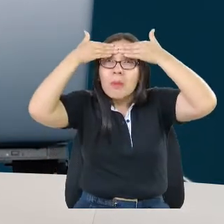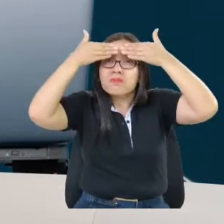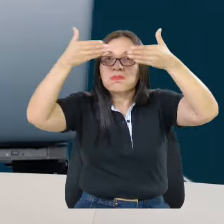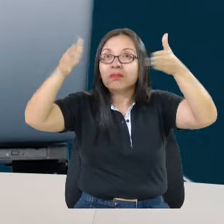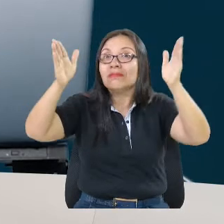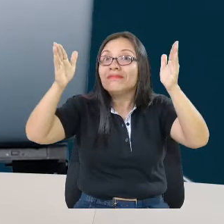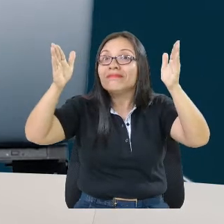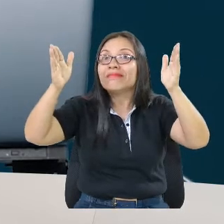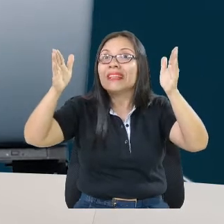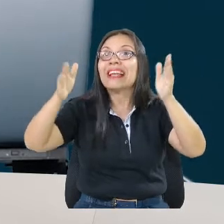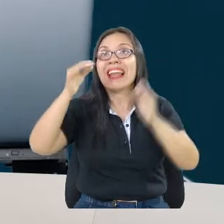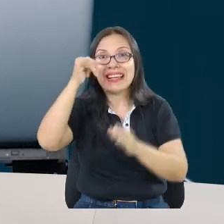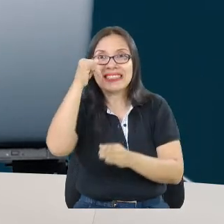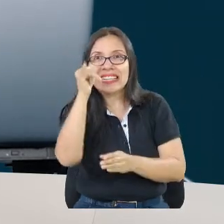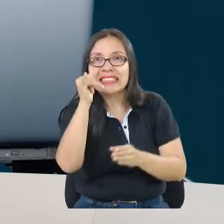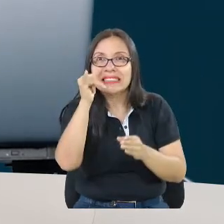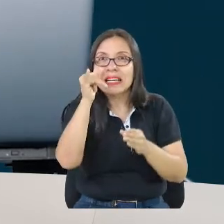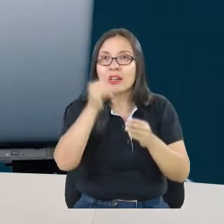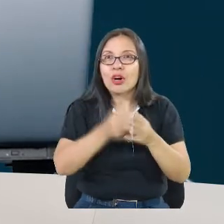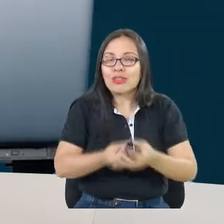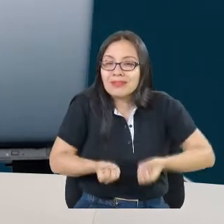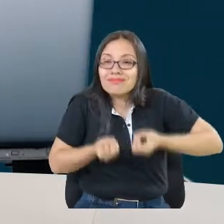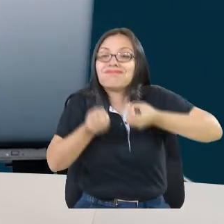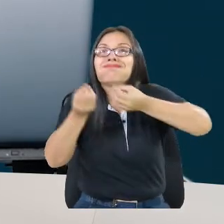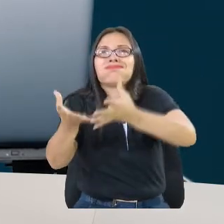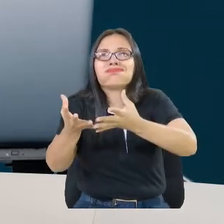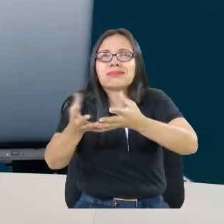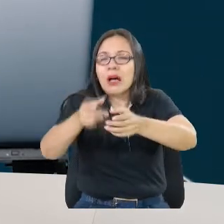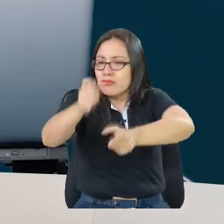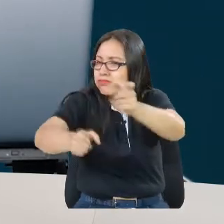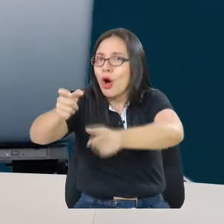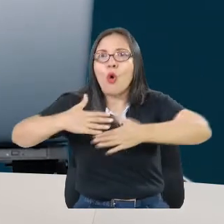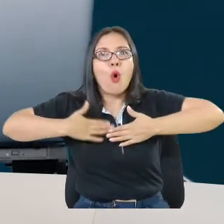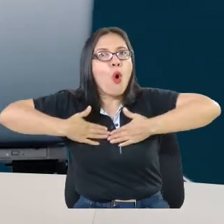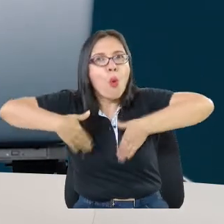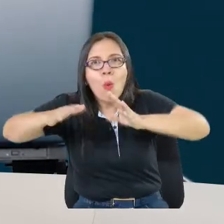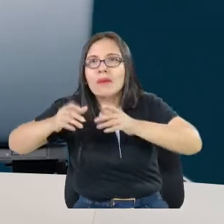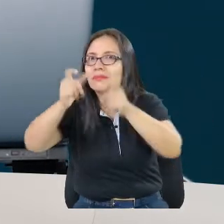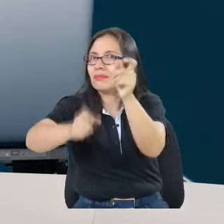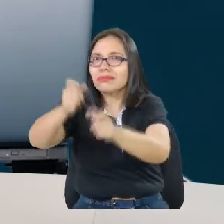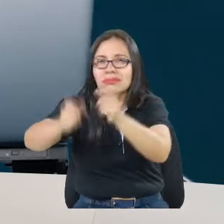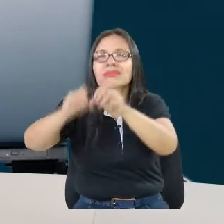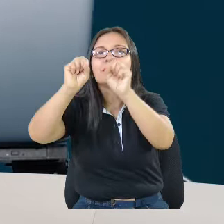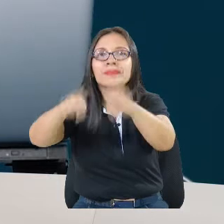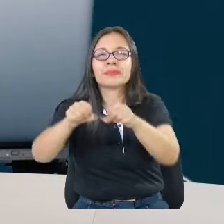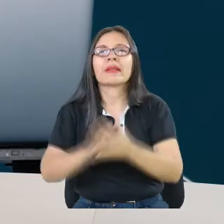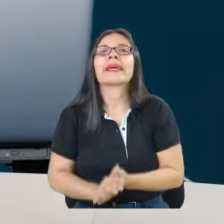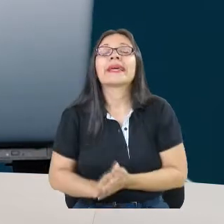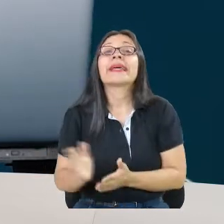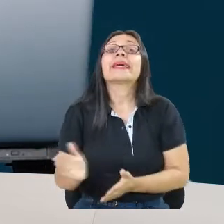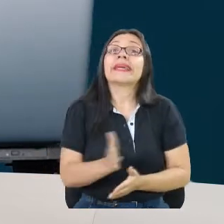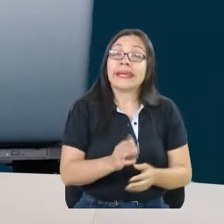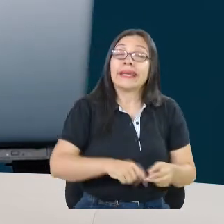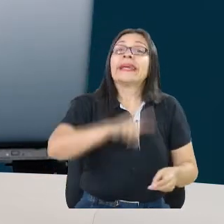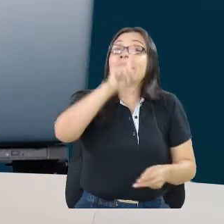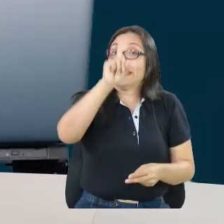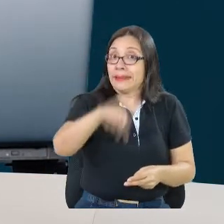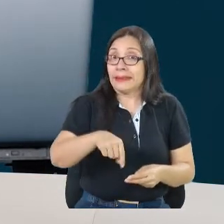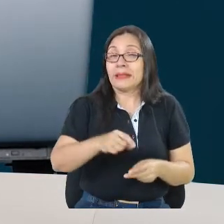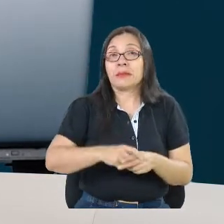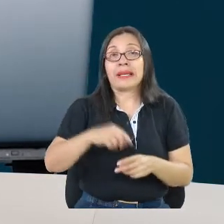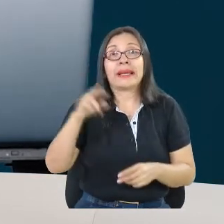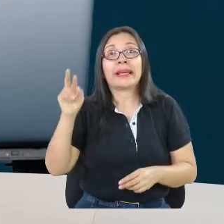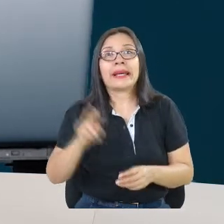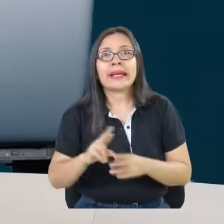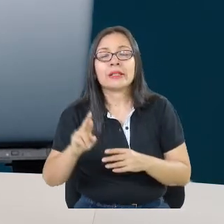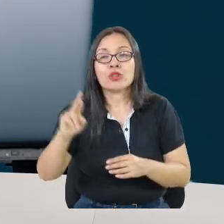llegue a todos. Por otro lado tenemos las alertas tempranas comunitarias. que con ese conocimiento podamos